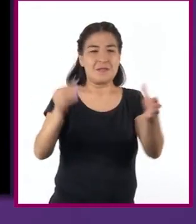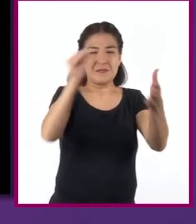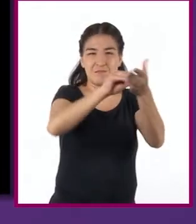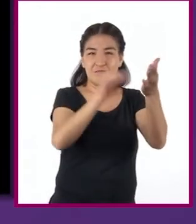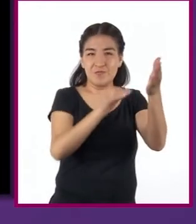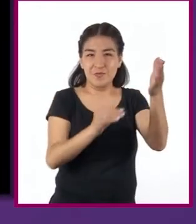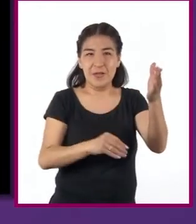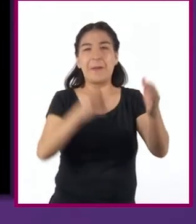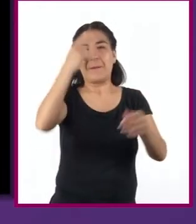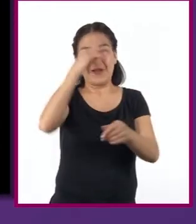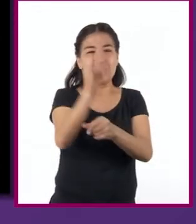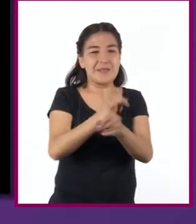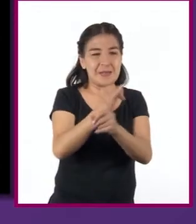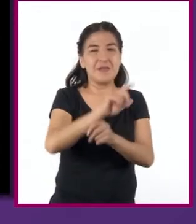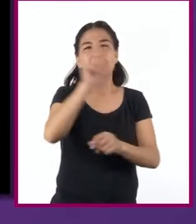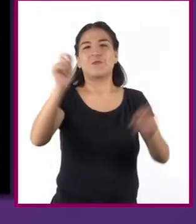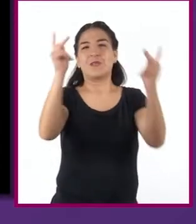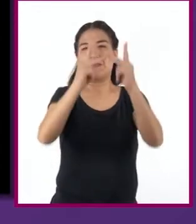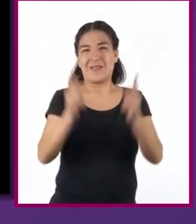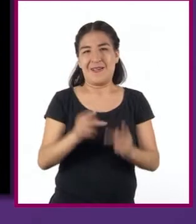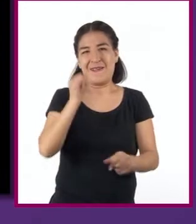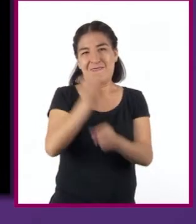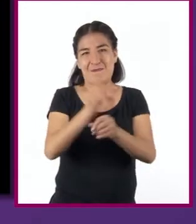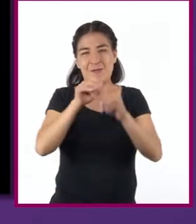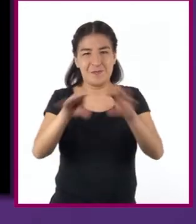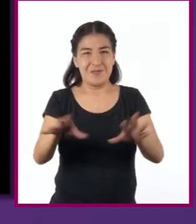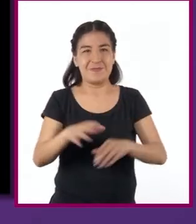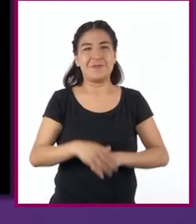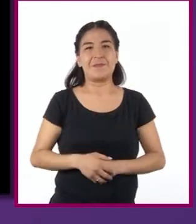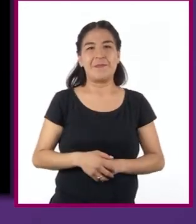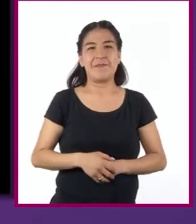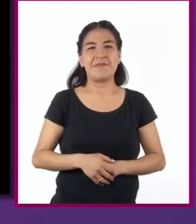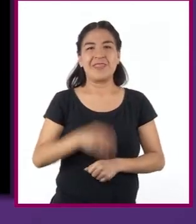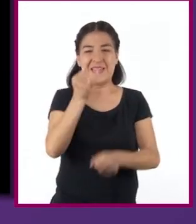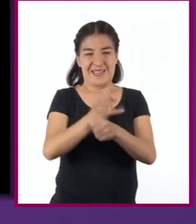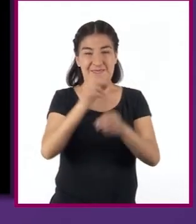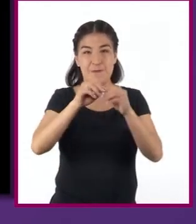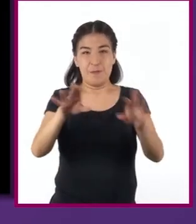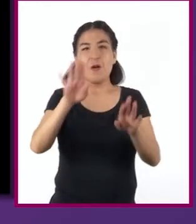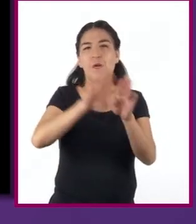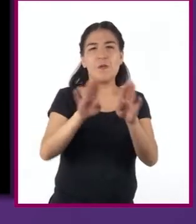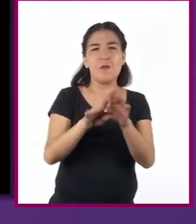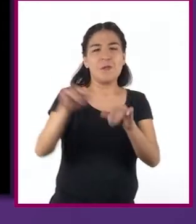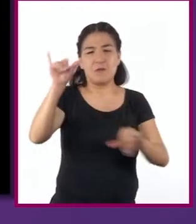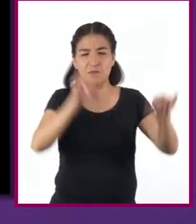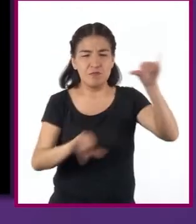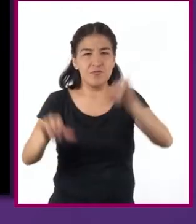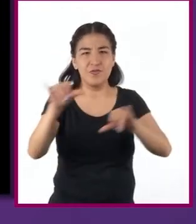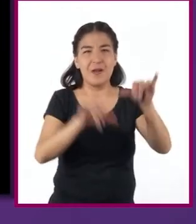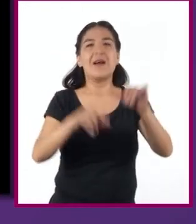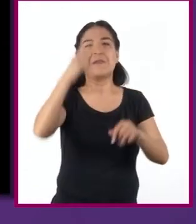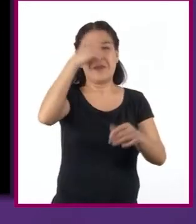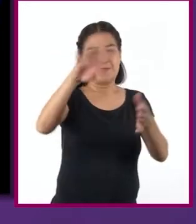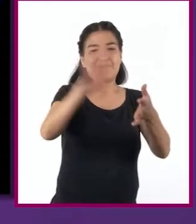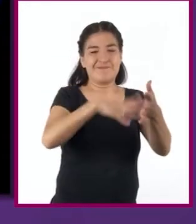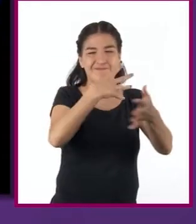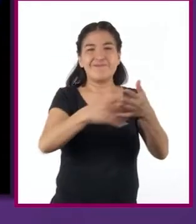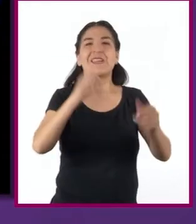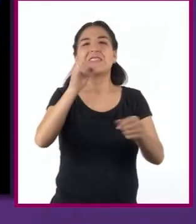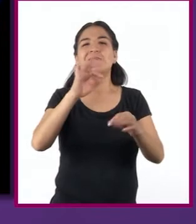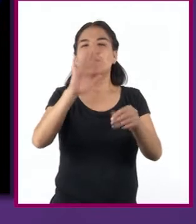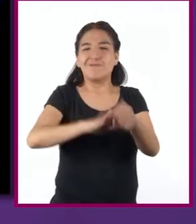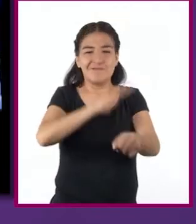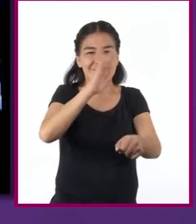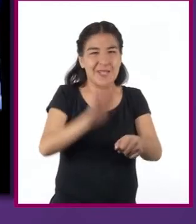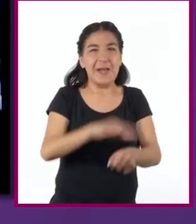permitan la consulta y comparación de la información. En el informe de experimento, las tablas son útiles para mostrar datos precisos